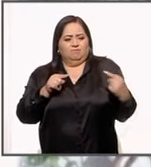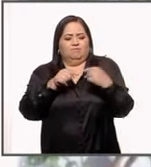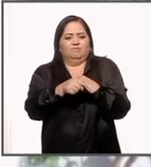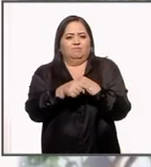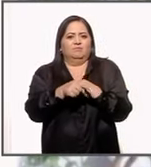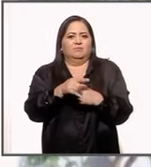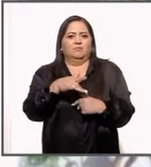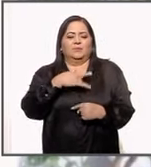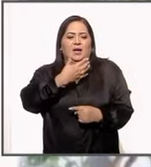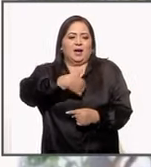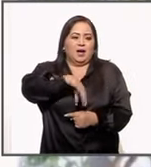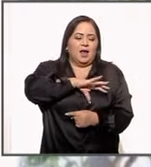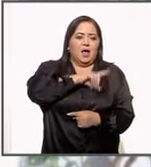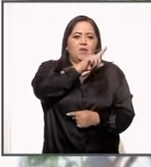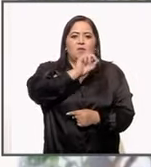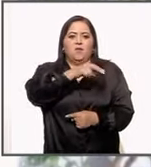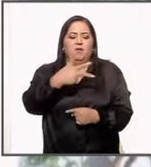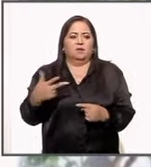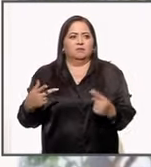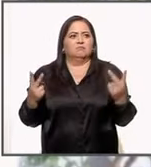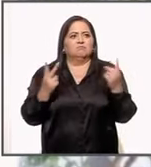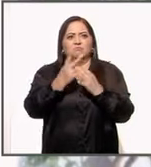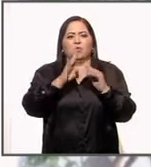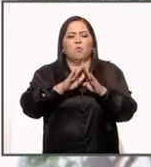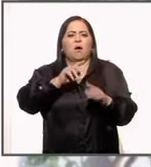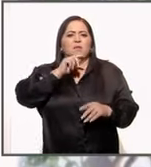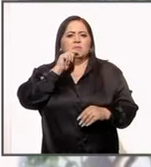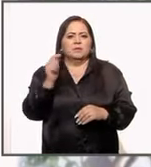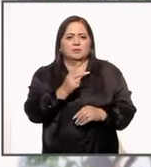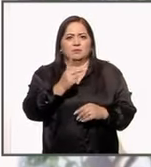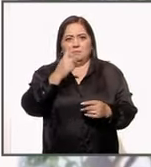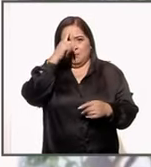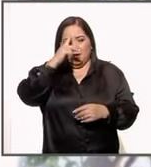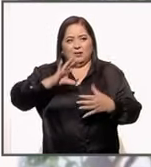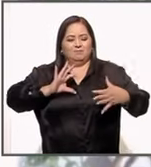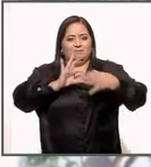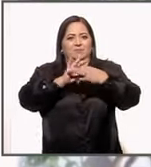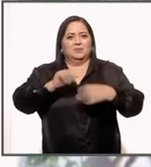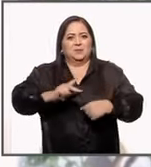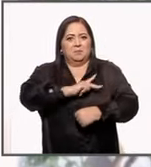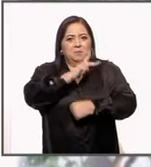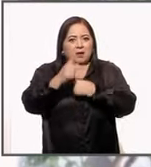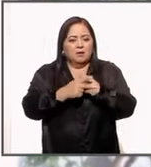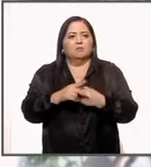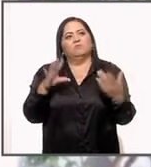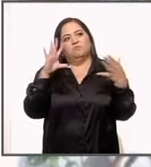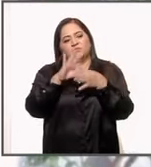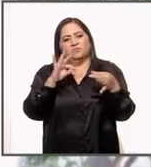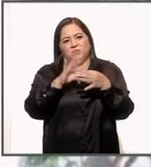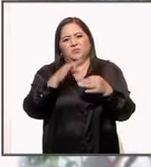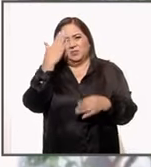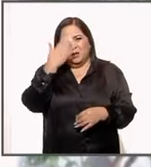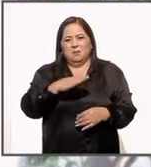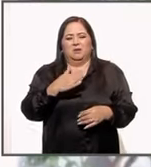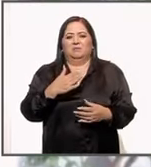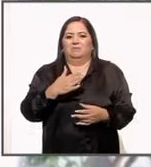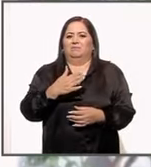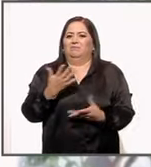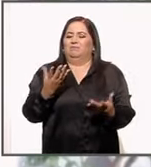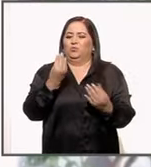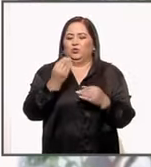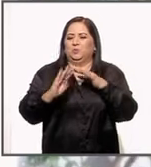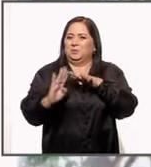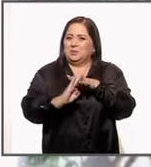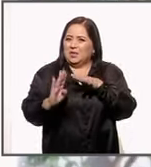ellas. Hablaron de mantener una fuerte amistad entre nuestros países, abordaron las causas fundamentales de la